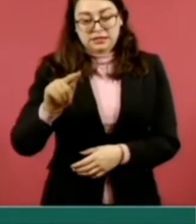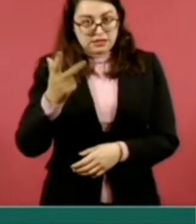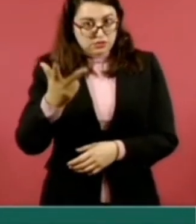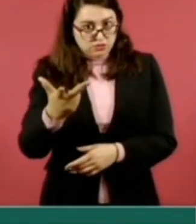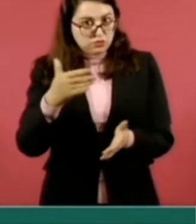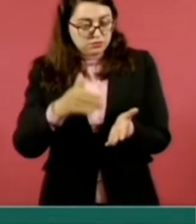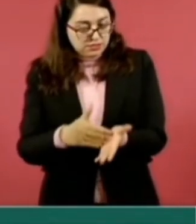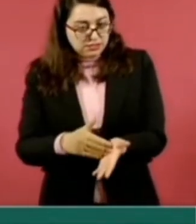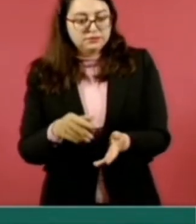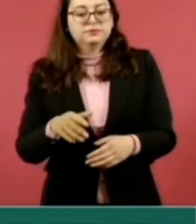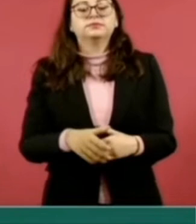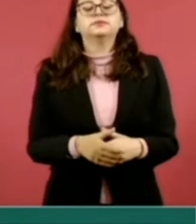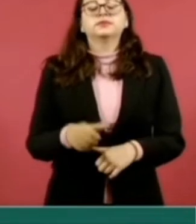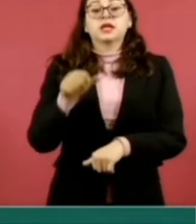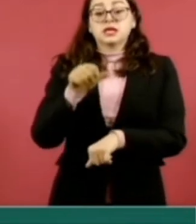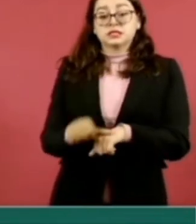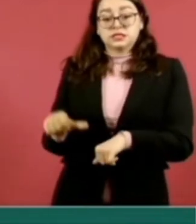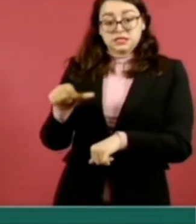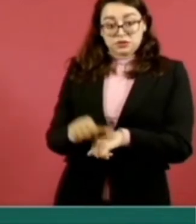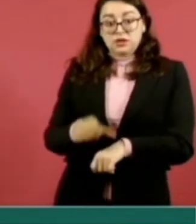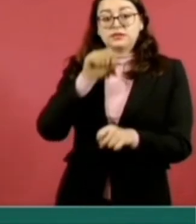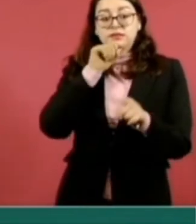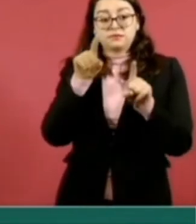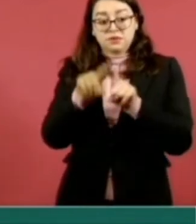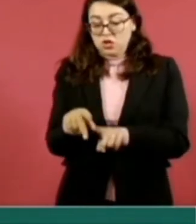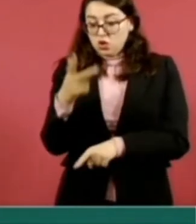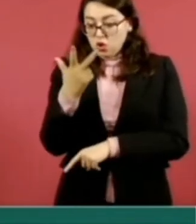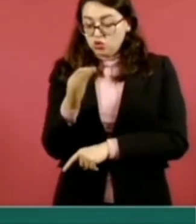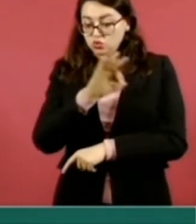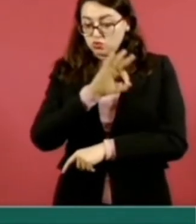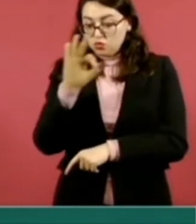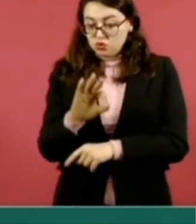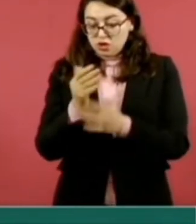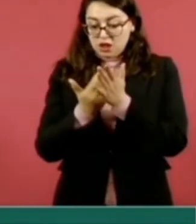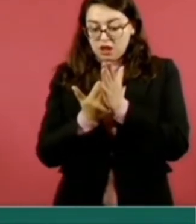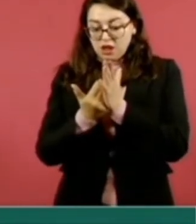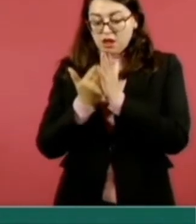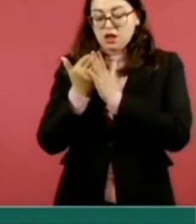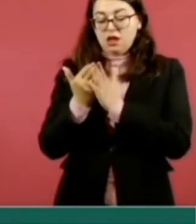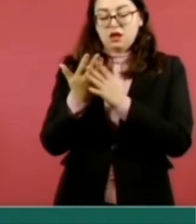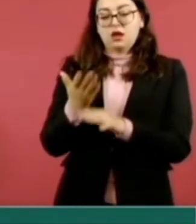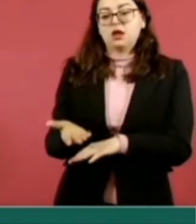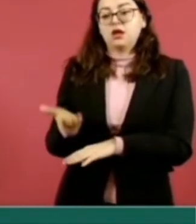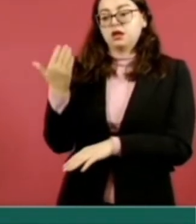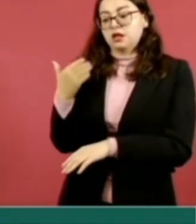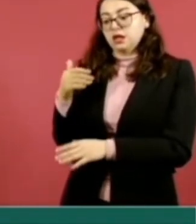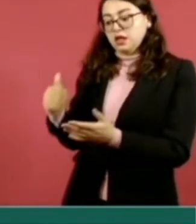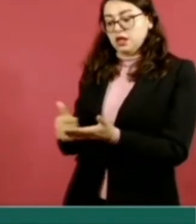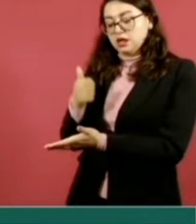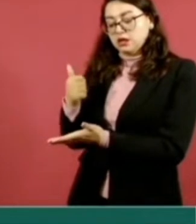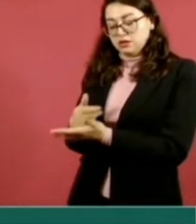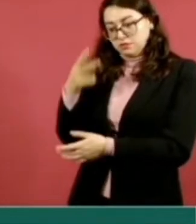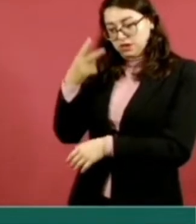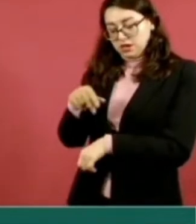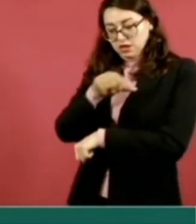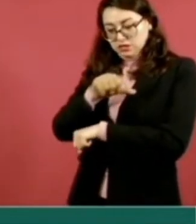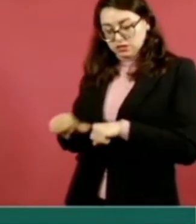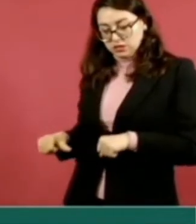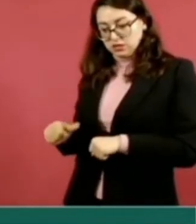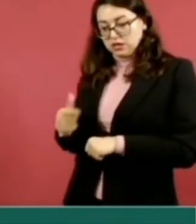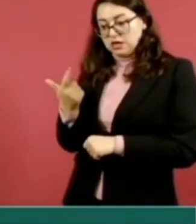Las cirugías tuvieron también un incremento de 8 por ciento de las realizadas en un mes. En la Ciudad de México se realizaron de